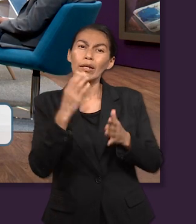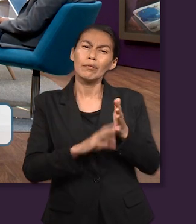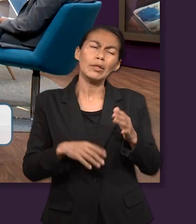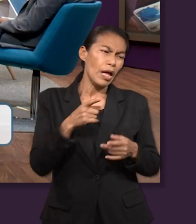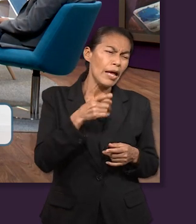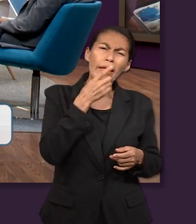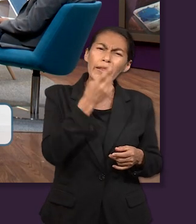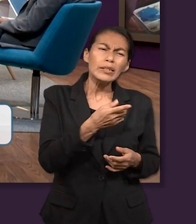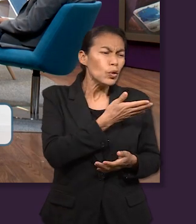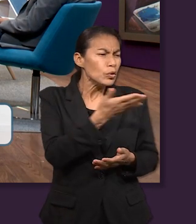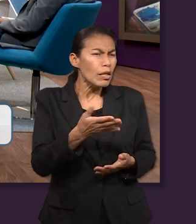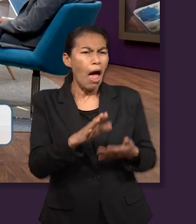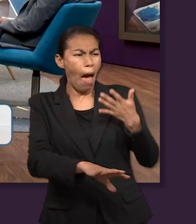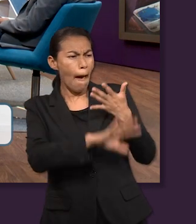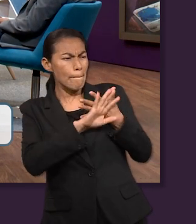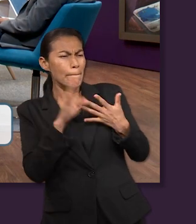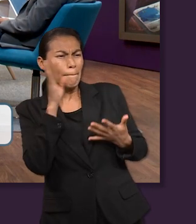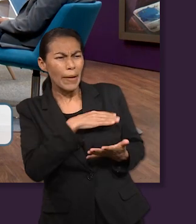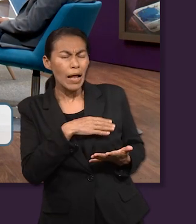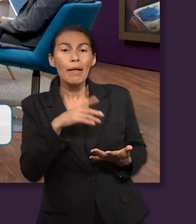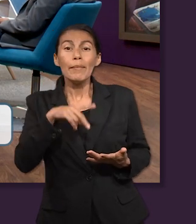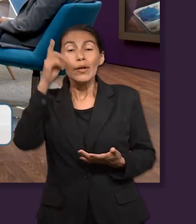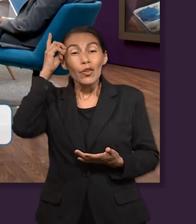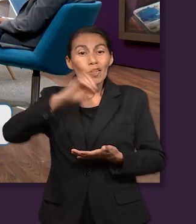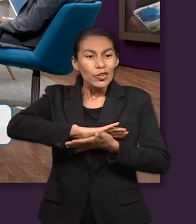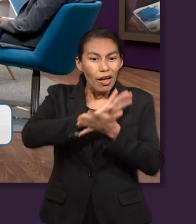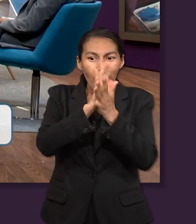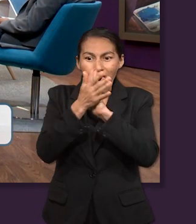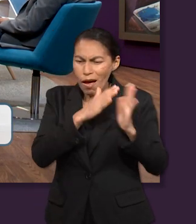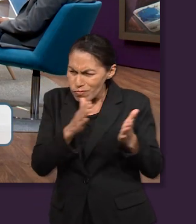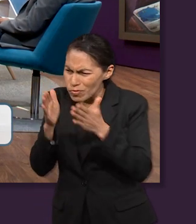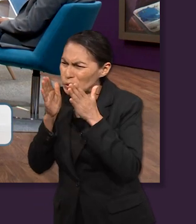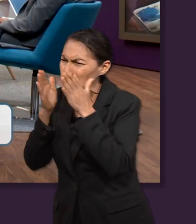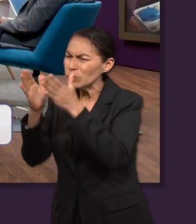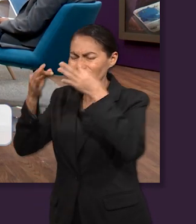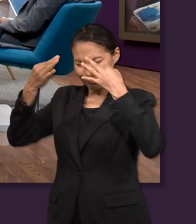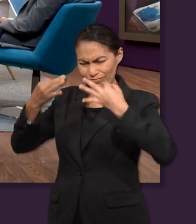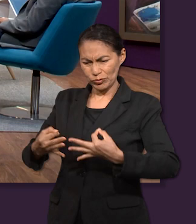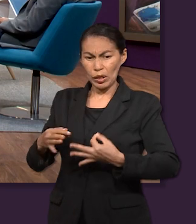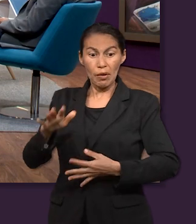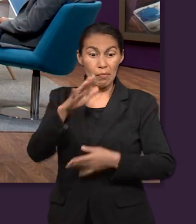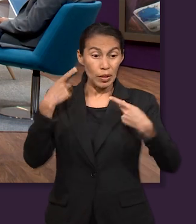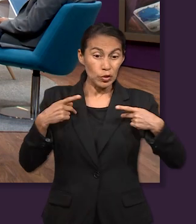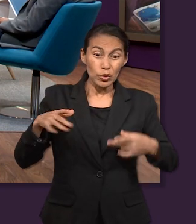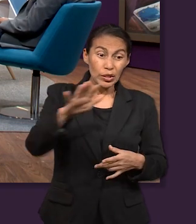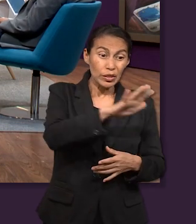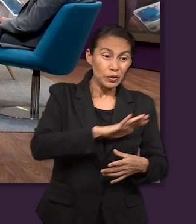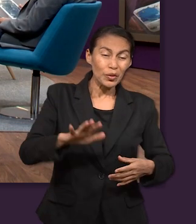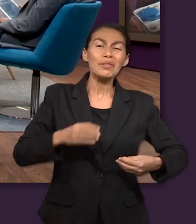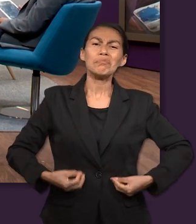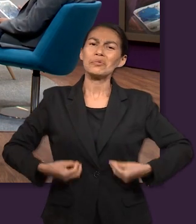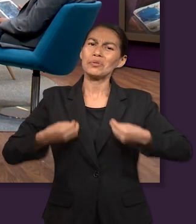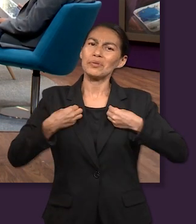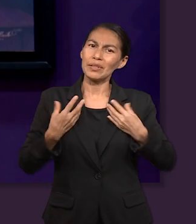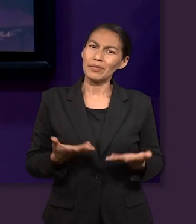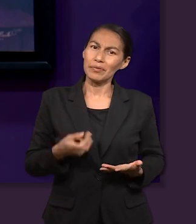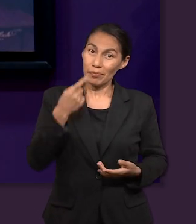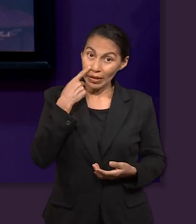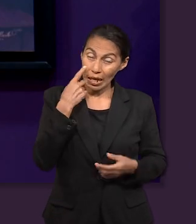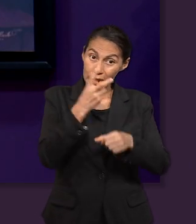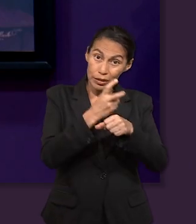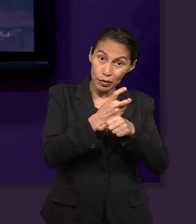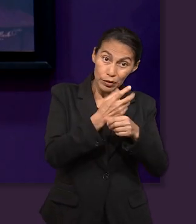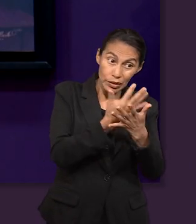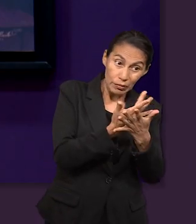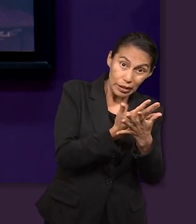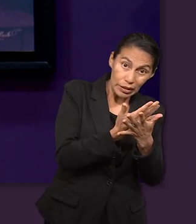pensasteis hacerme mal, pero Dios lo encaminó a bien para hacer lo que vemos hoy, para mantener con vida a mucha gente. La segunda esperanza es